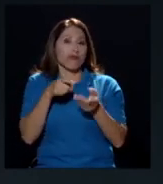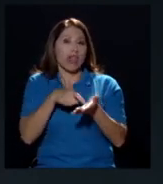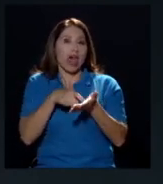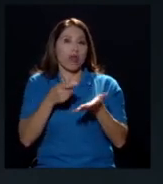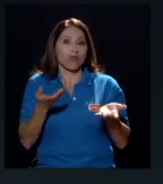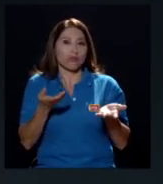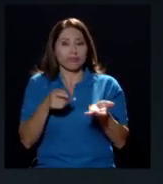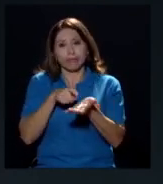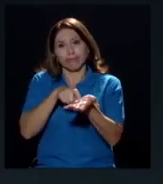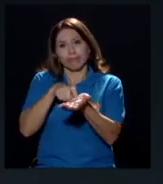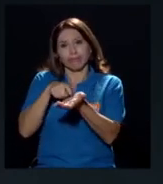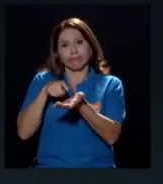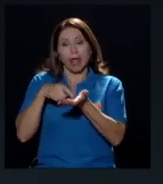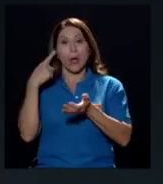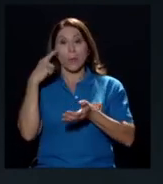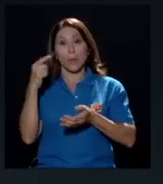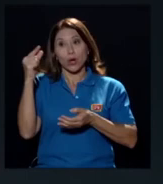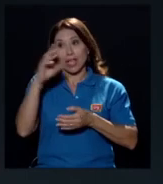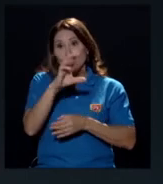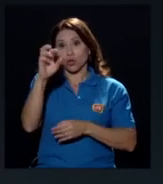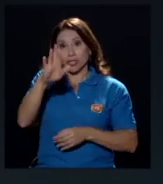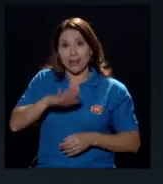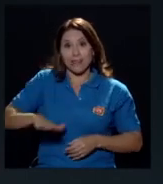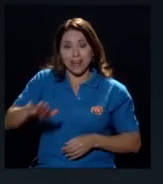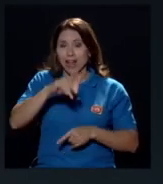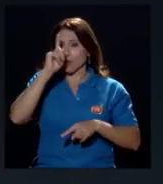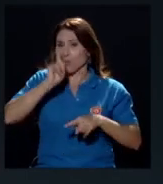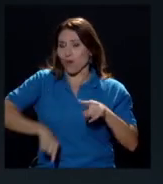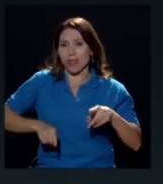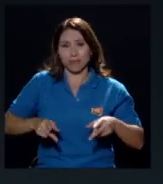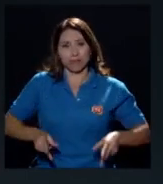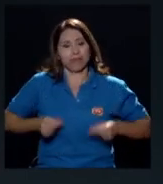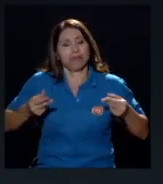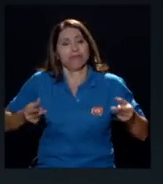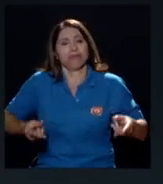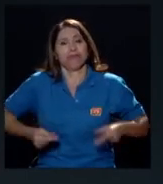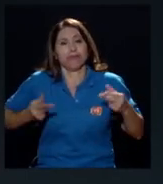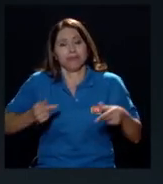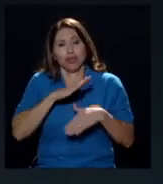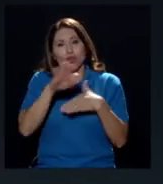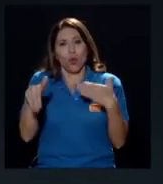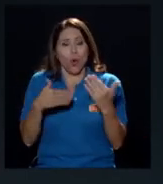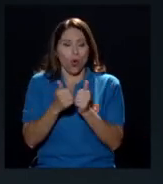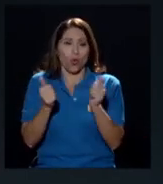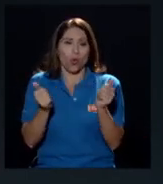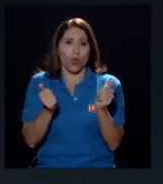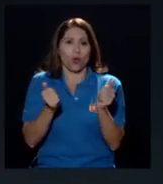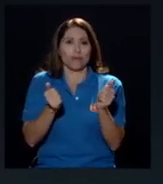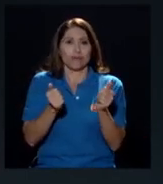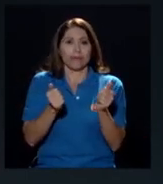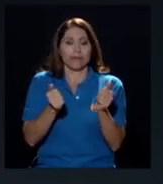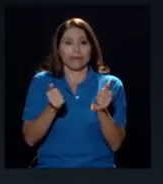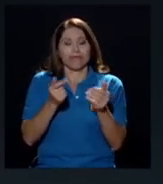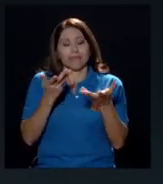el Estado costarricense no logra financiar todos sus gastos, incluyendo el de las universidades.